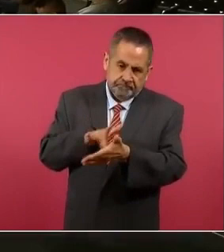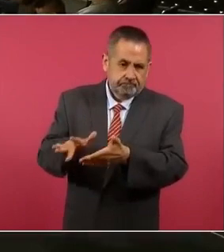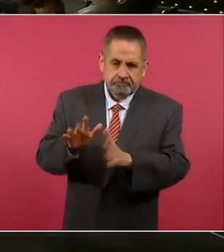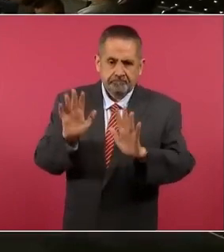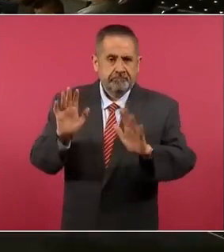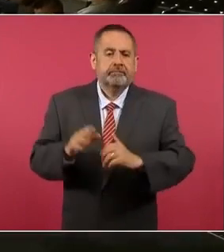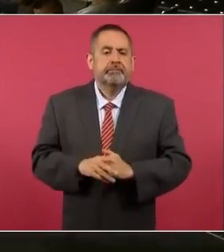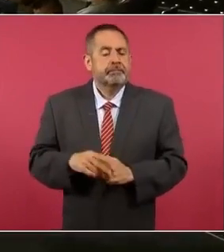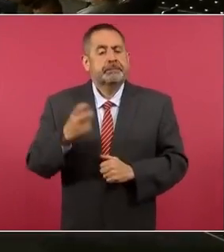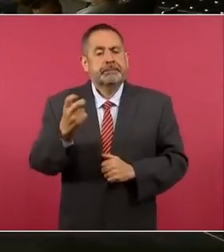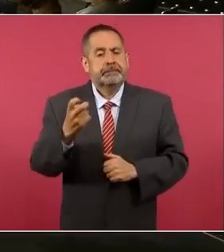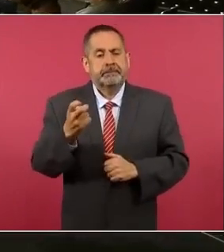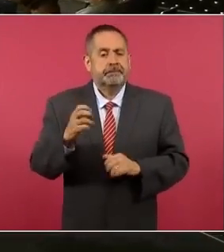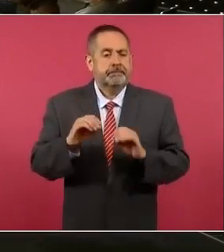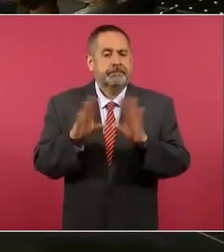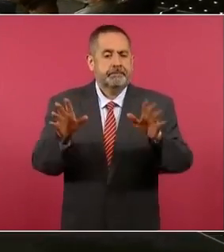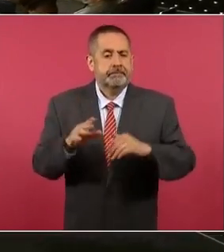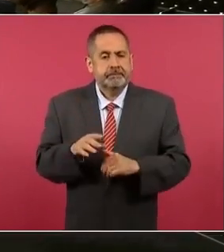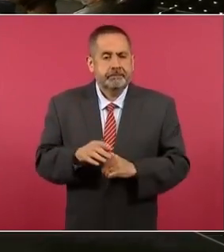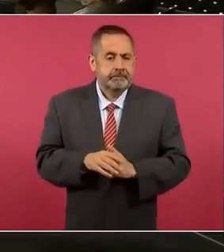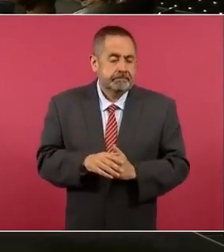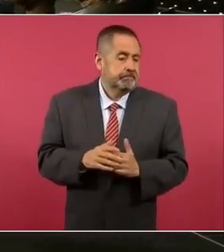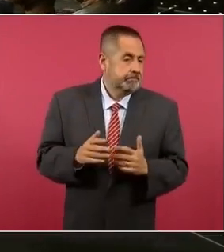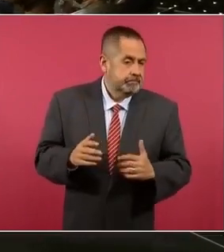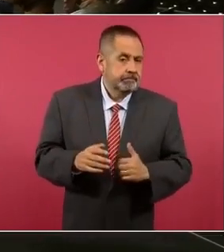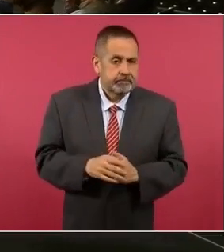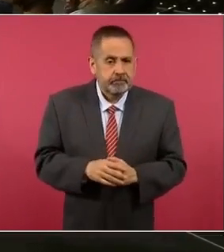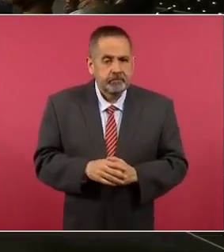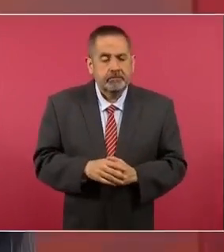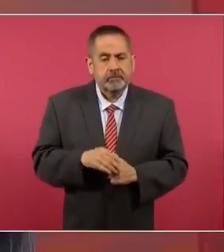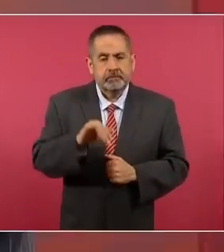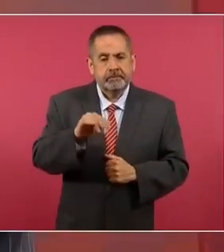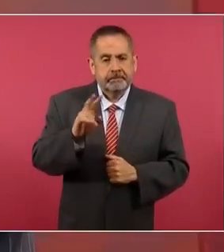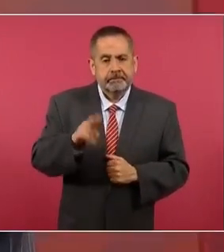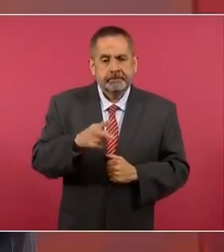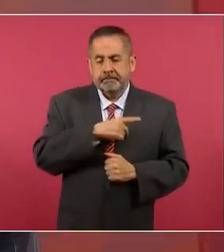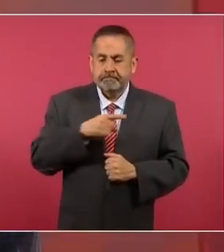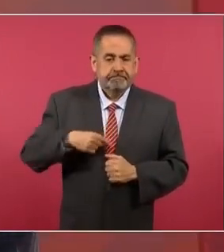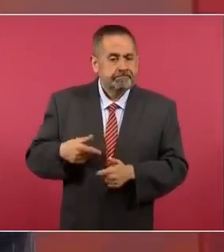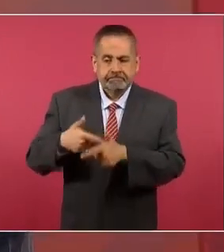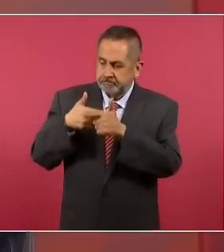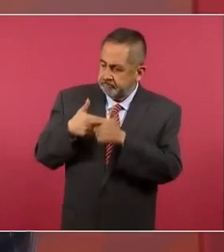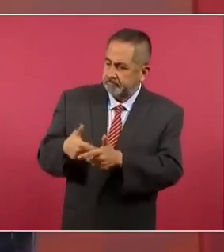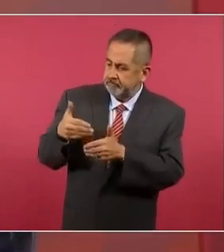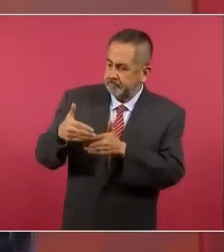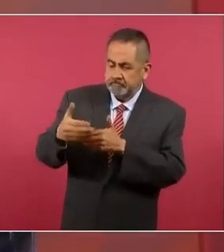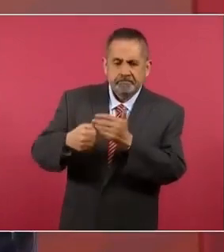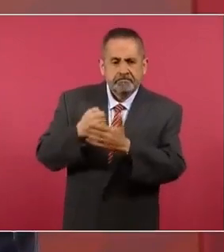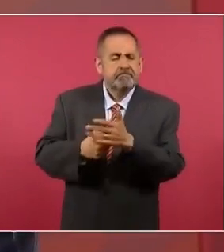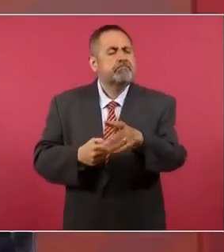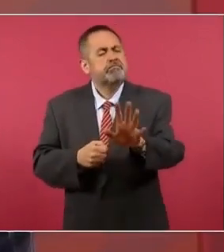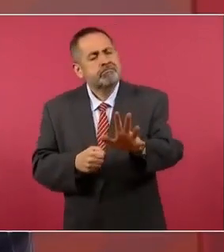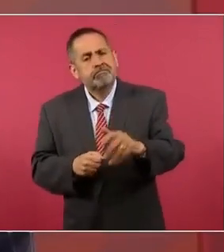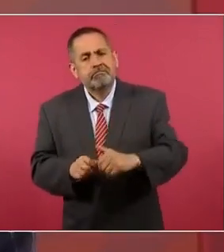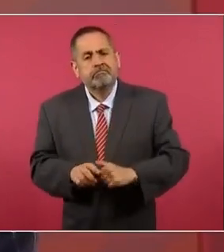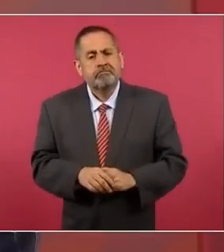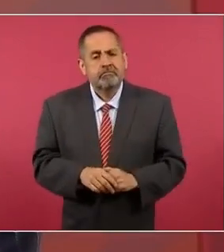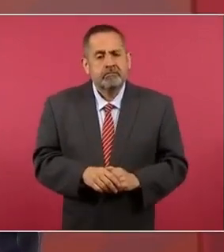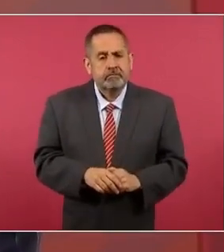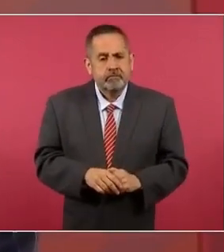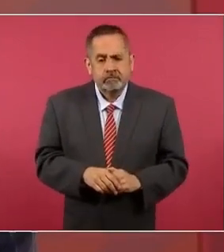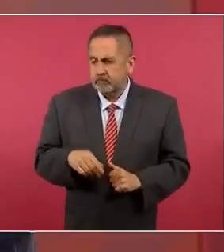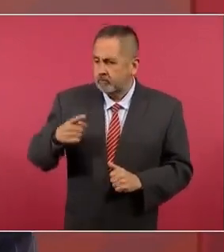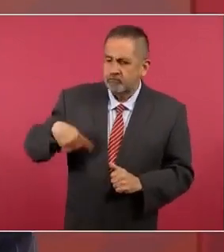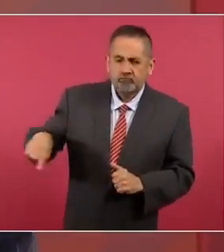eso está resuelto. Pero sí, tenemos que seguir luchando. Además, ya es un